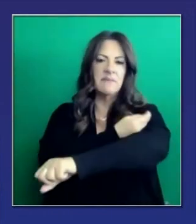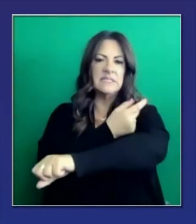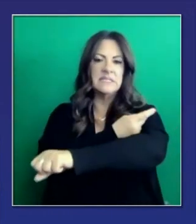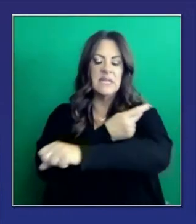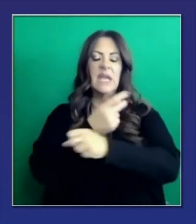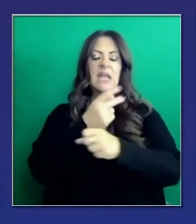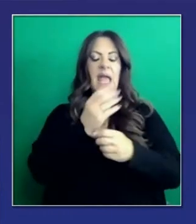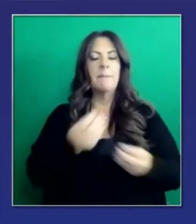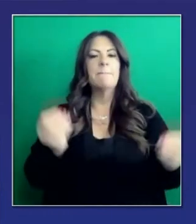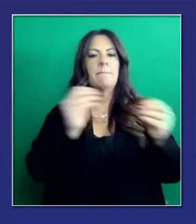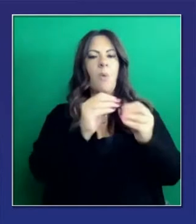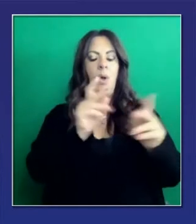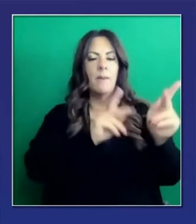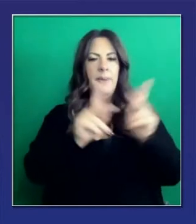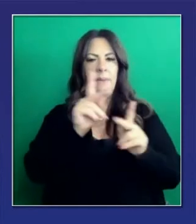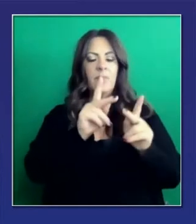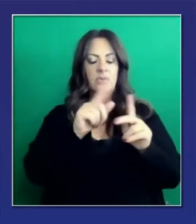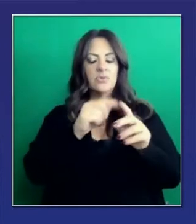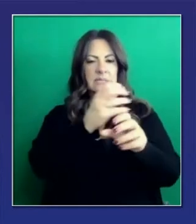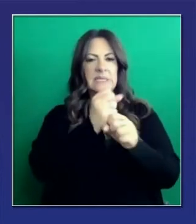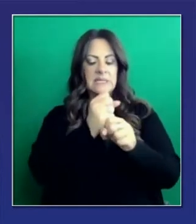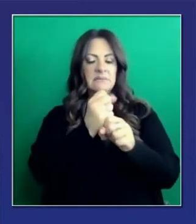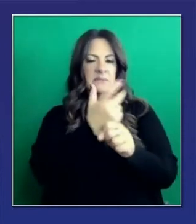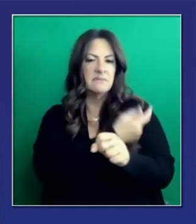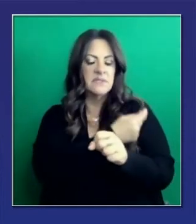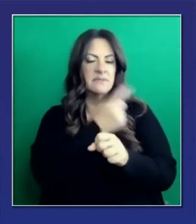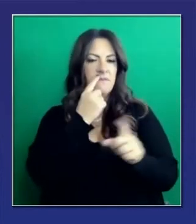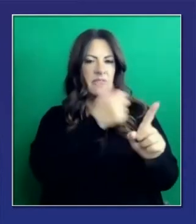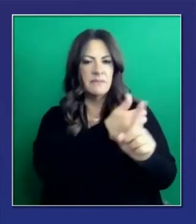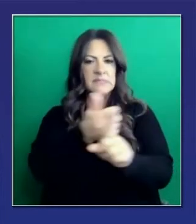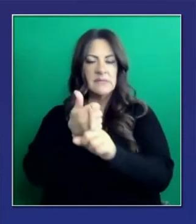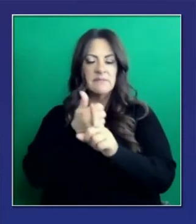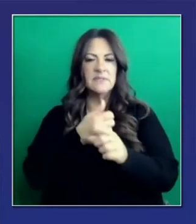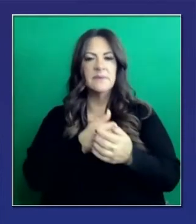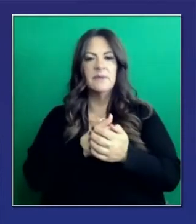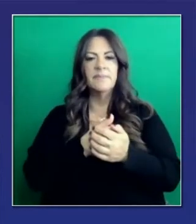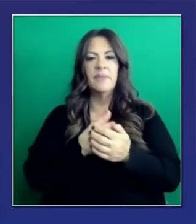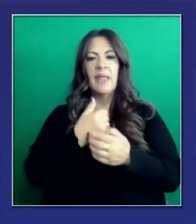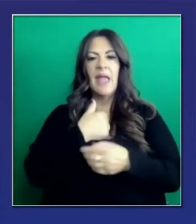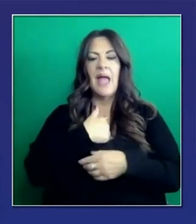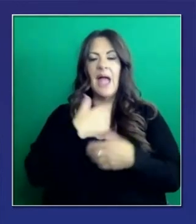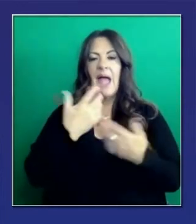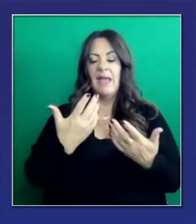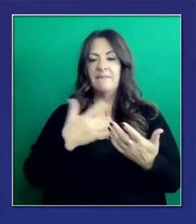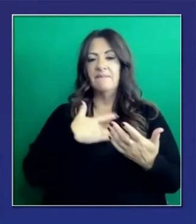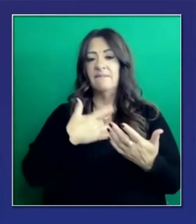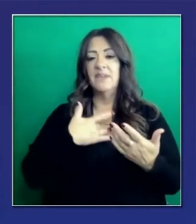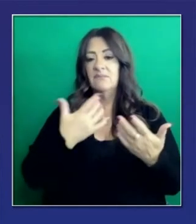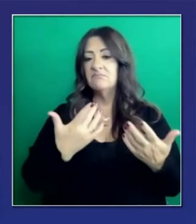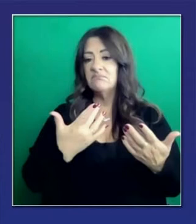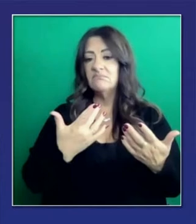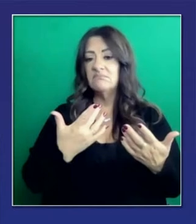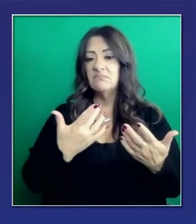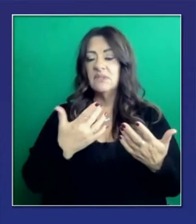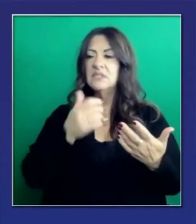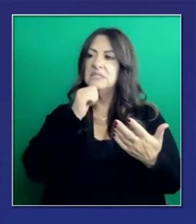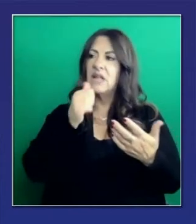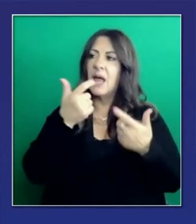superaremos el objetivo que la administración de Biden ha presentado. Yo creo personalmente que no es un